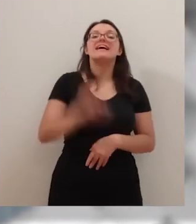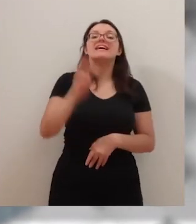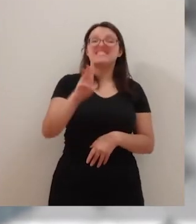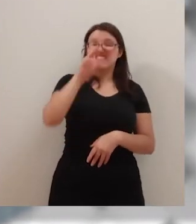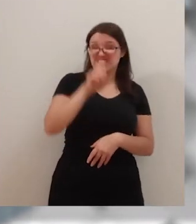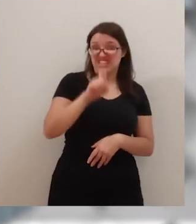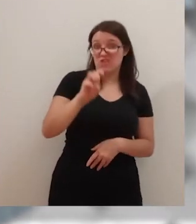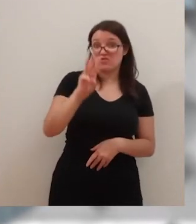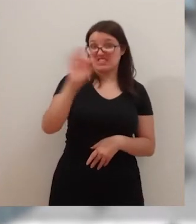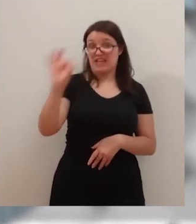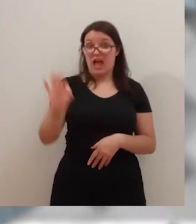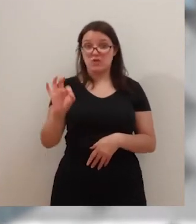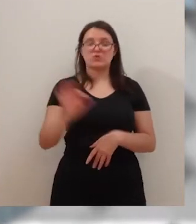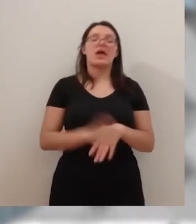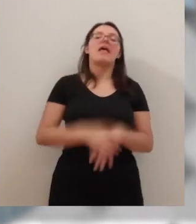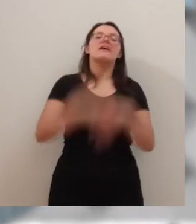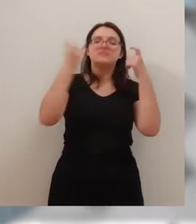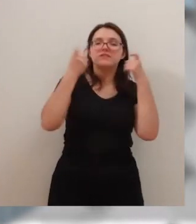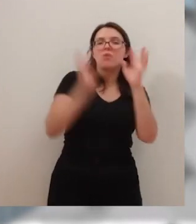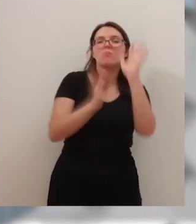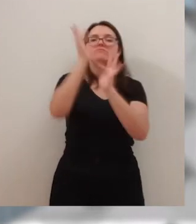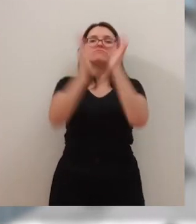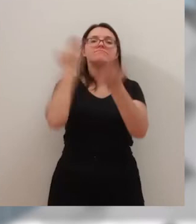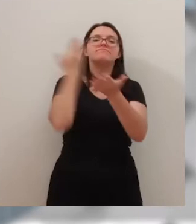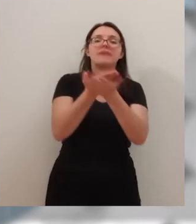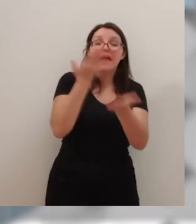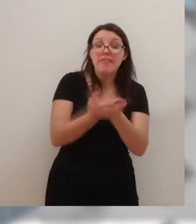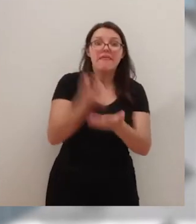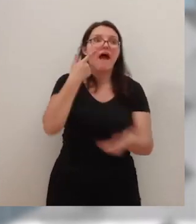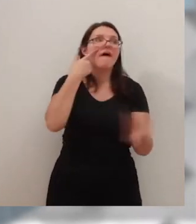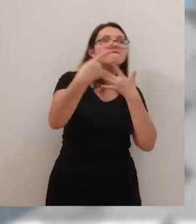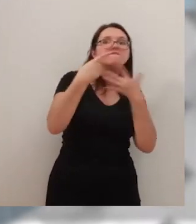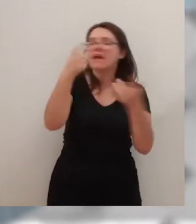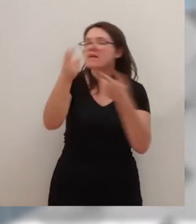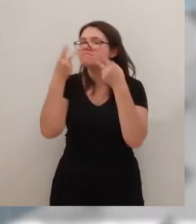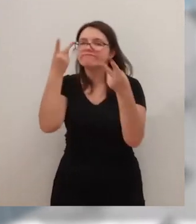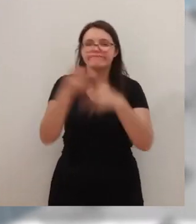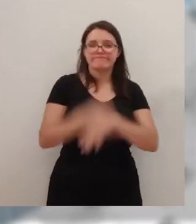décadas acudiendo al primitivo idioma de las señales de humo para hacerse ver.